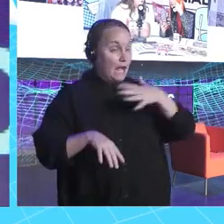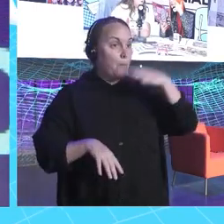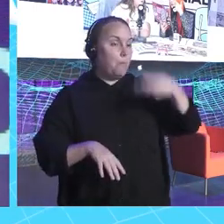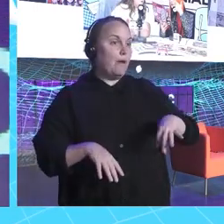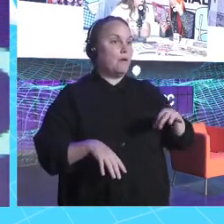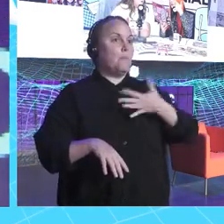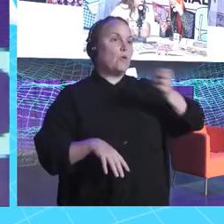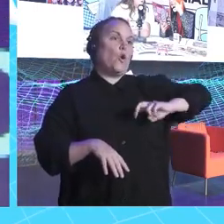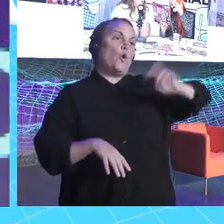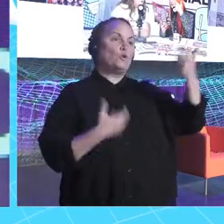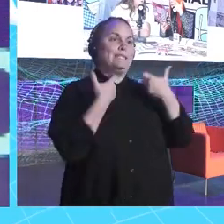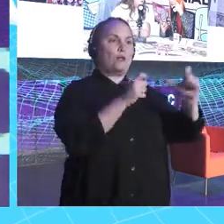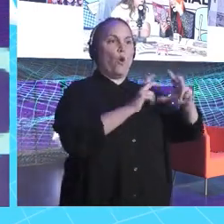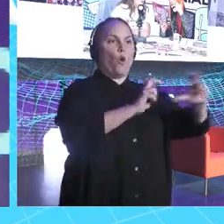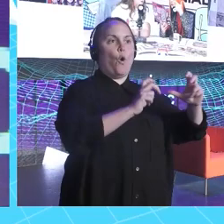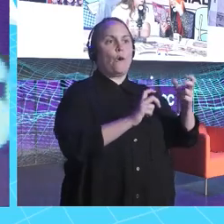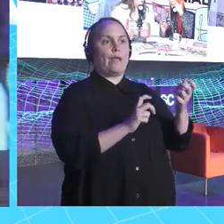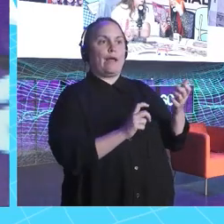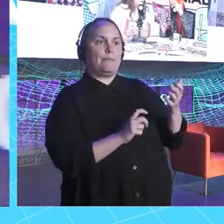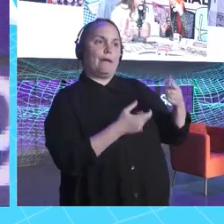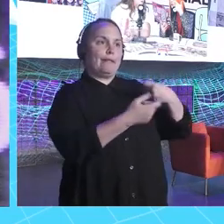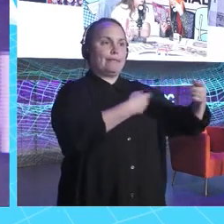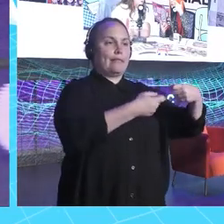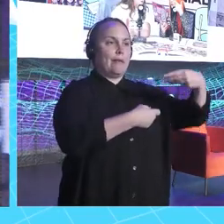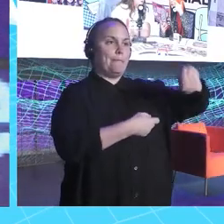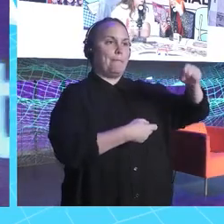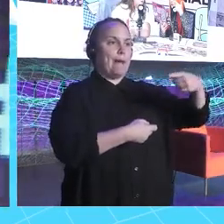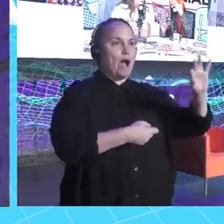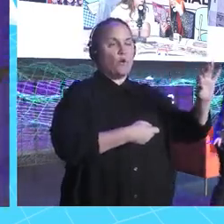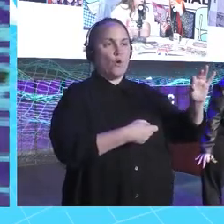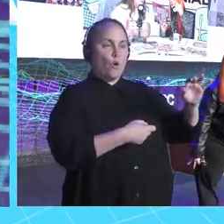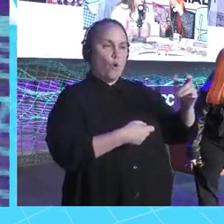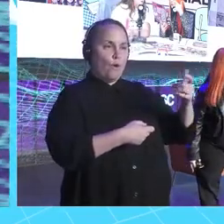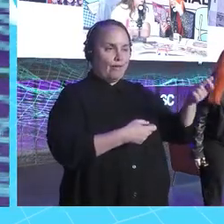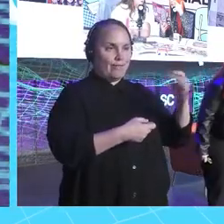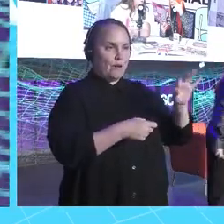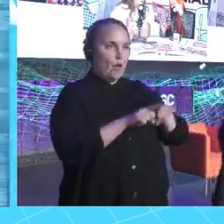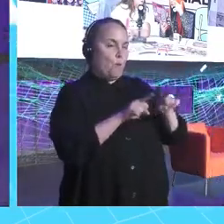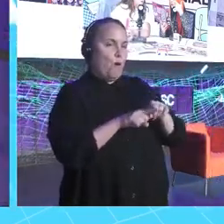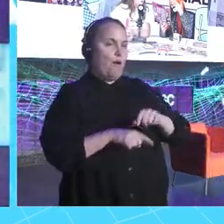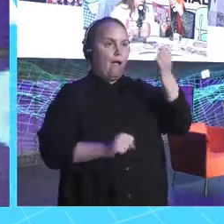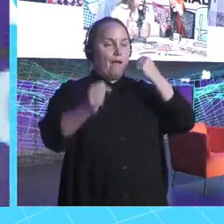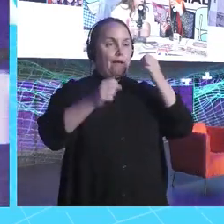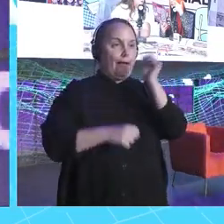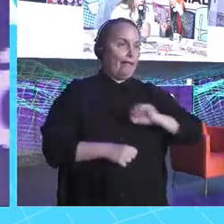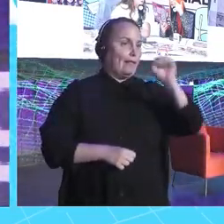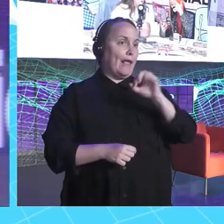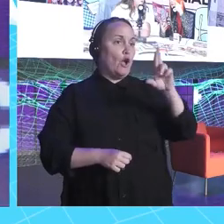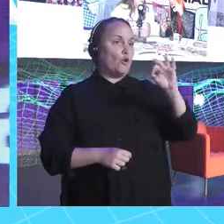mango sección gordas que vas como Rosa López de España, ¿sabes? En plan en el escenario. Así que